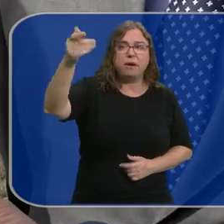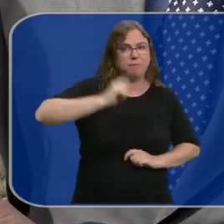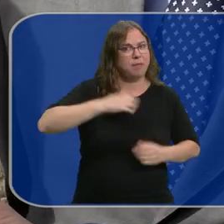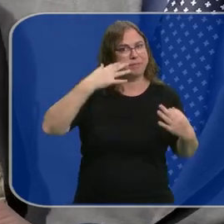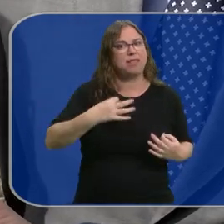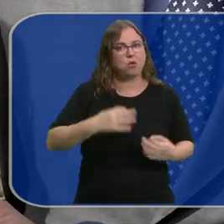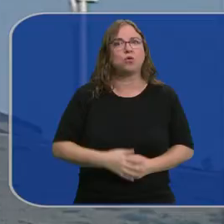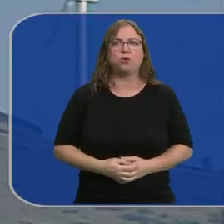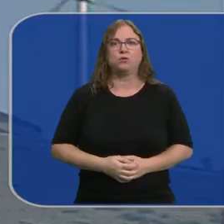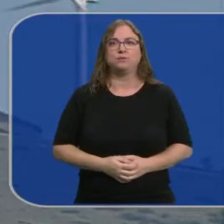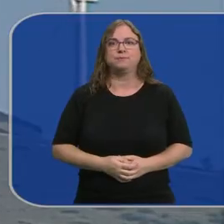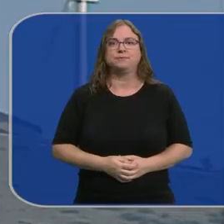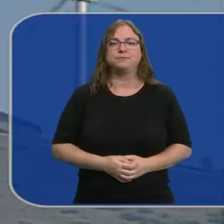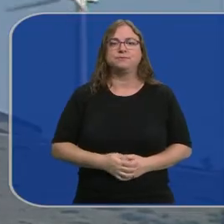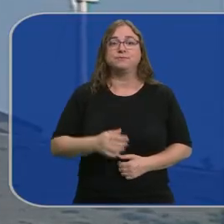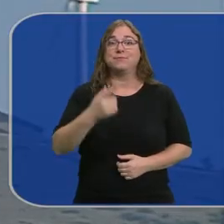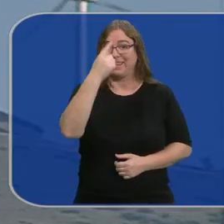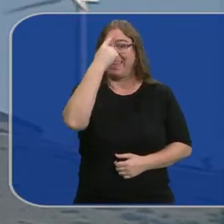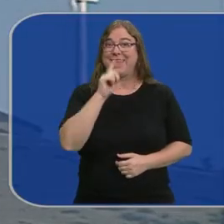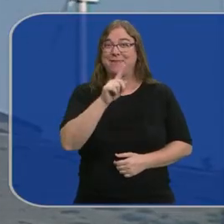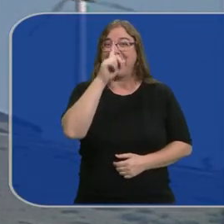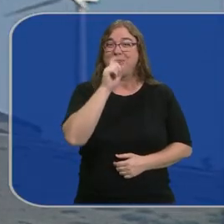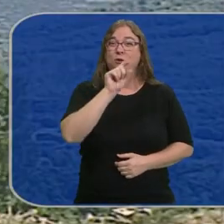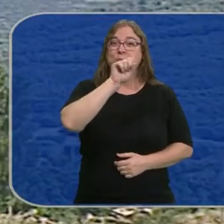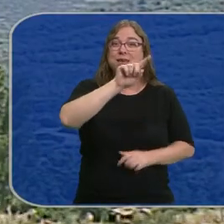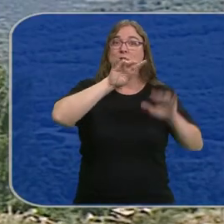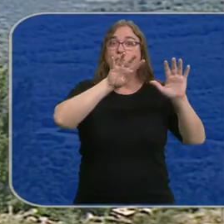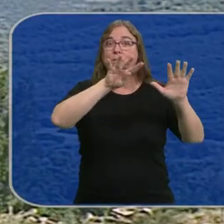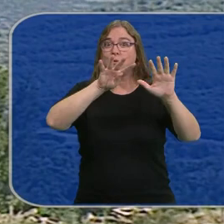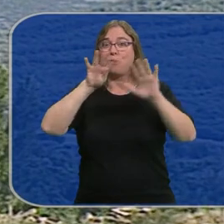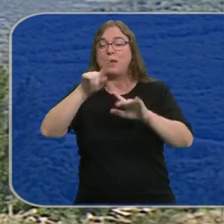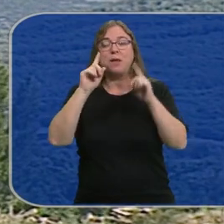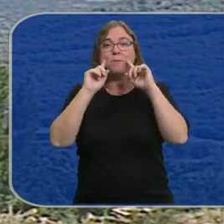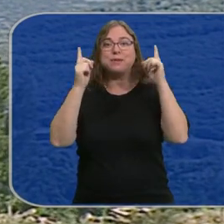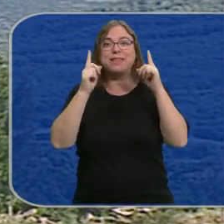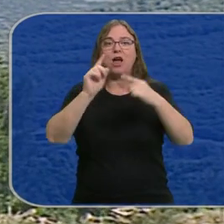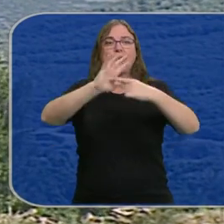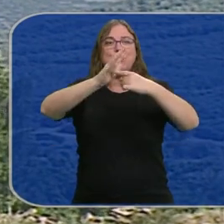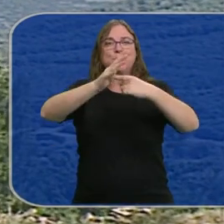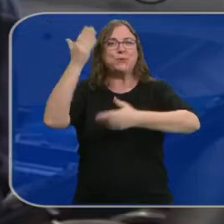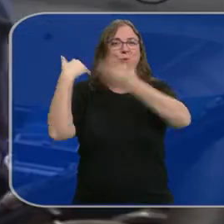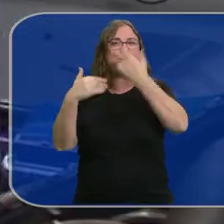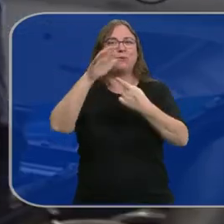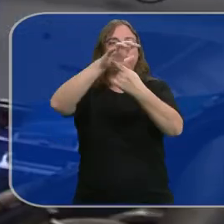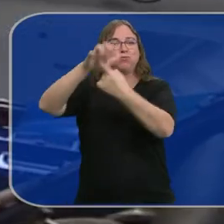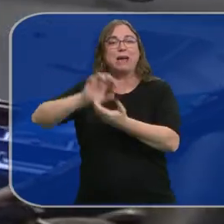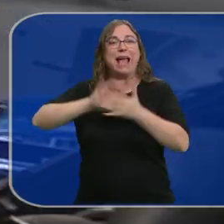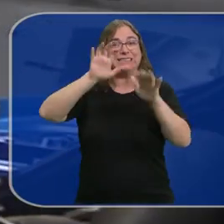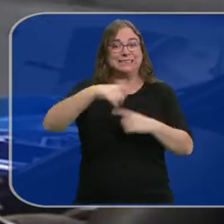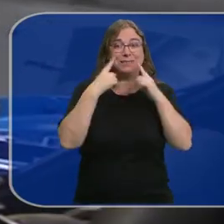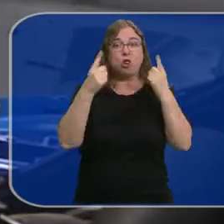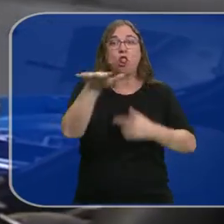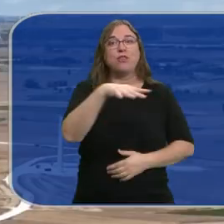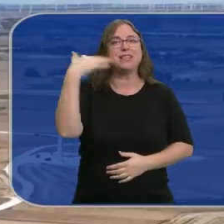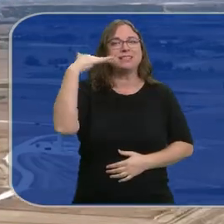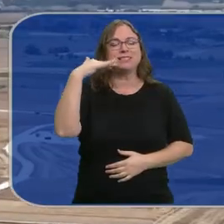repeligro. Son imágenes de 1999, así eran los primeros molinos de viento que se instalaron en Castilla y León,